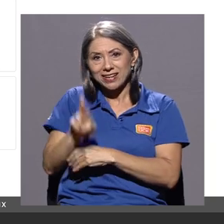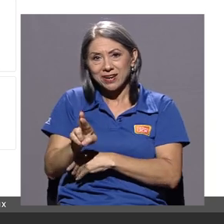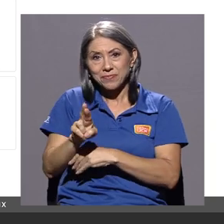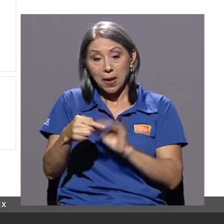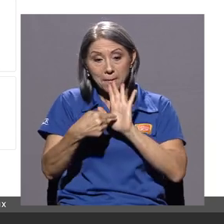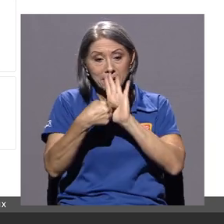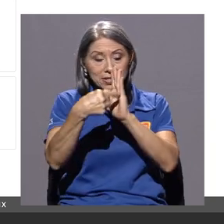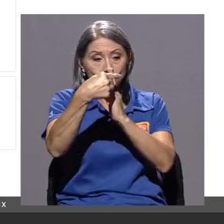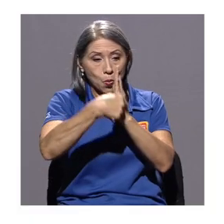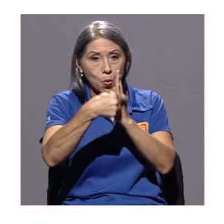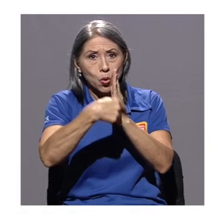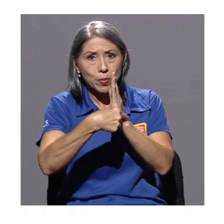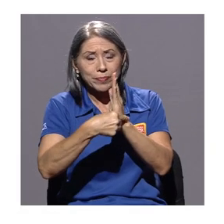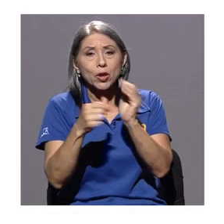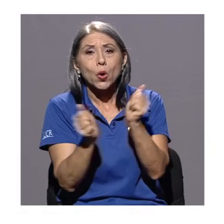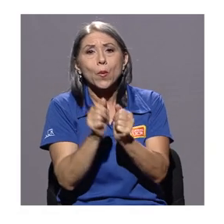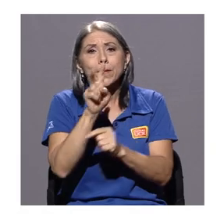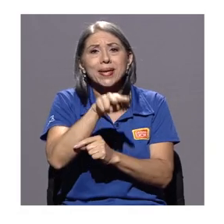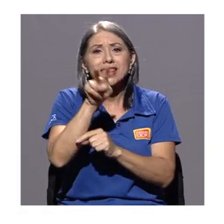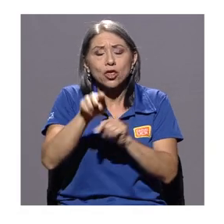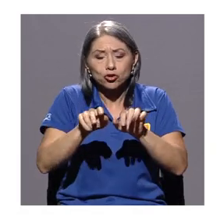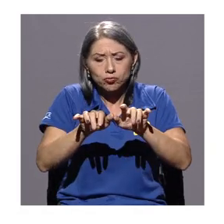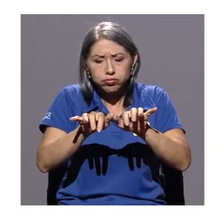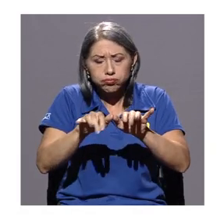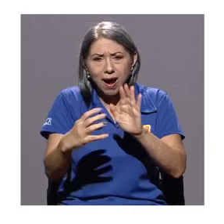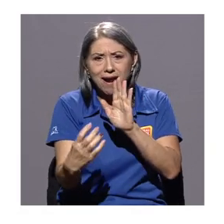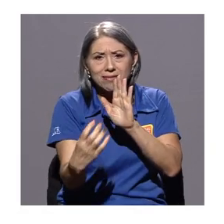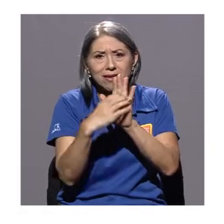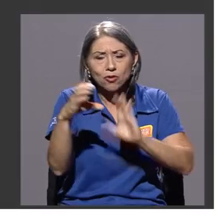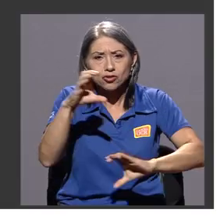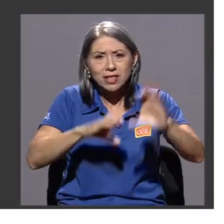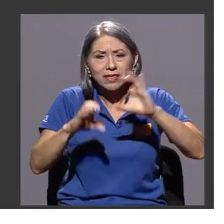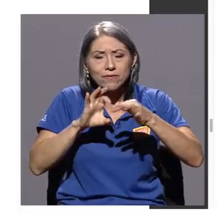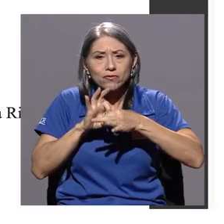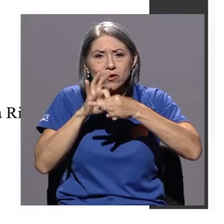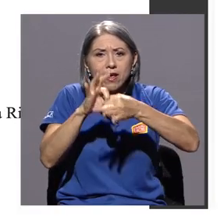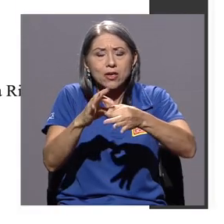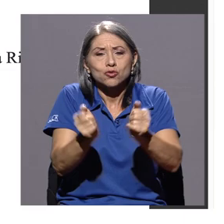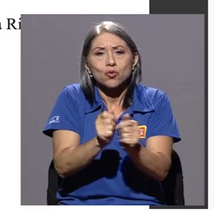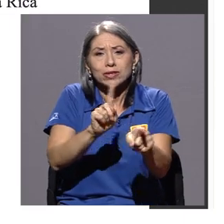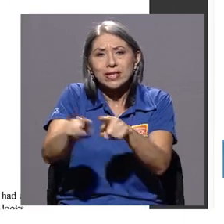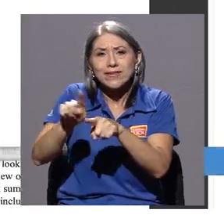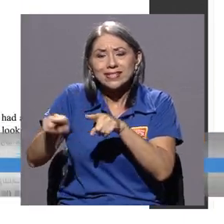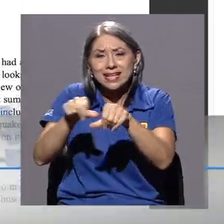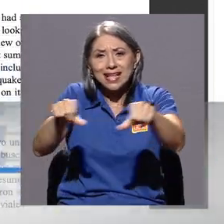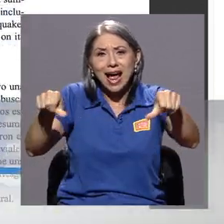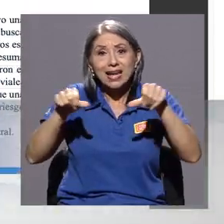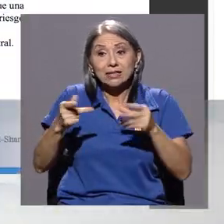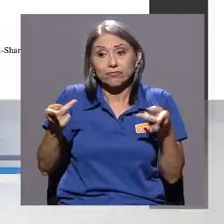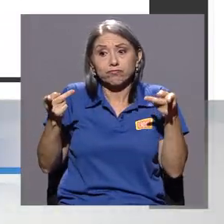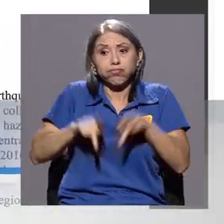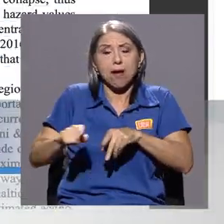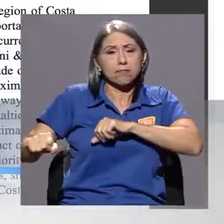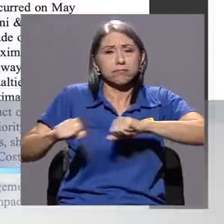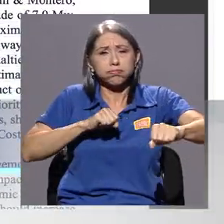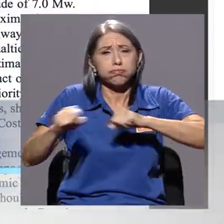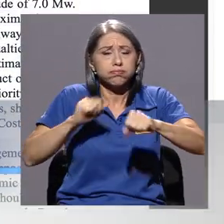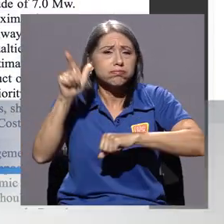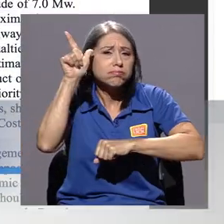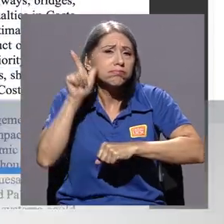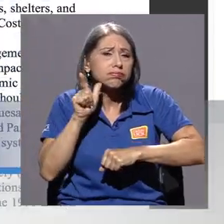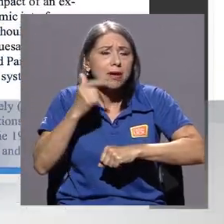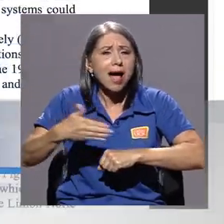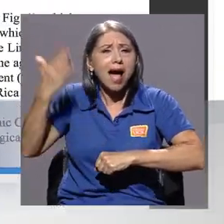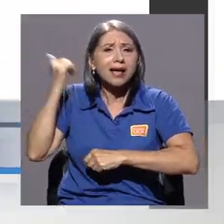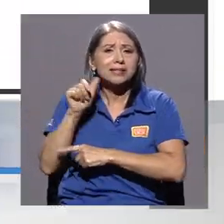un volumen temático de 22 artículos científicos relacionados con diversas áreas sobre el terremoto de Limón ocurrido